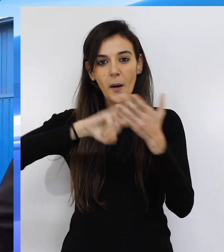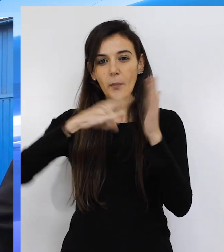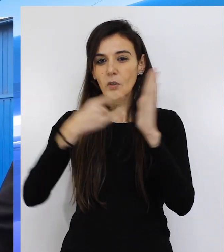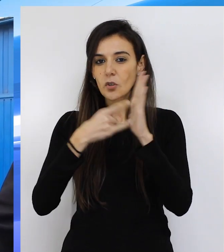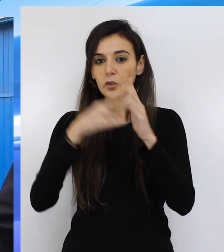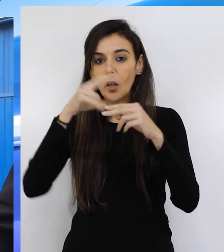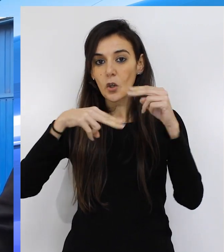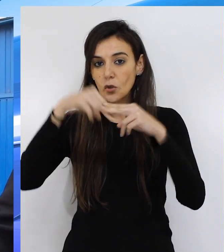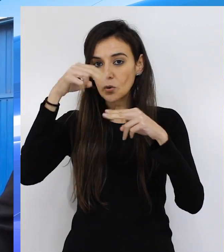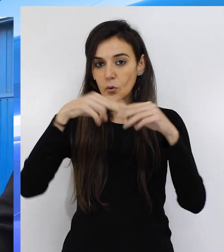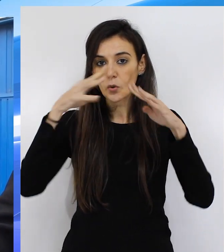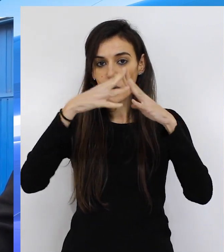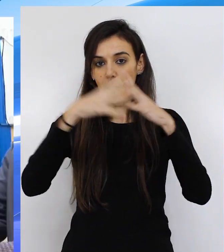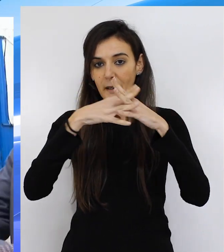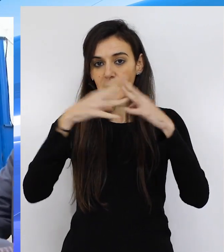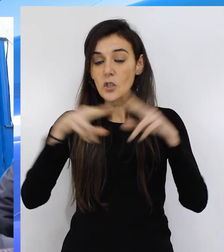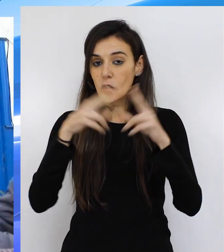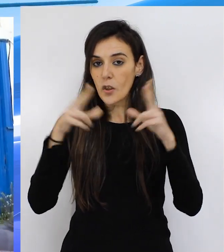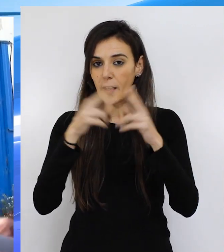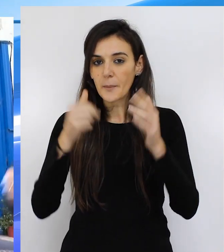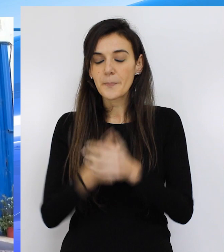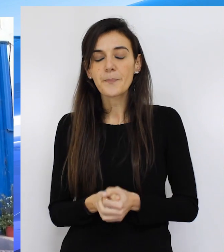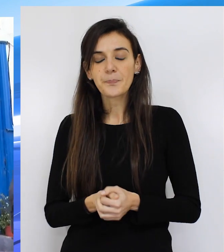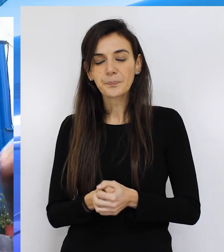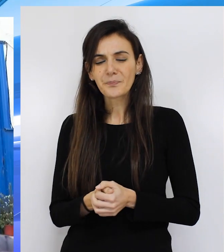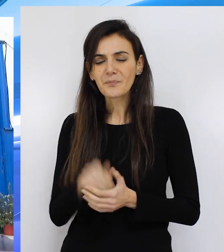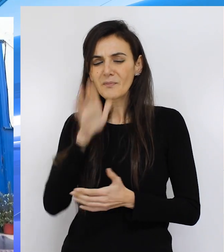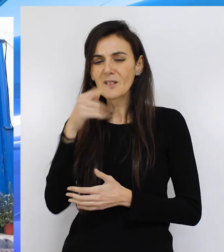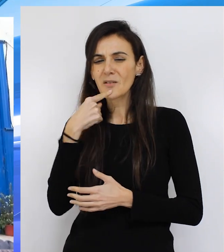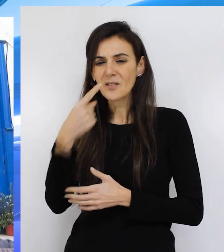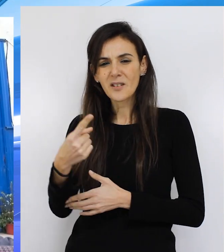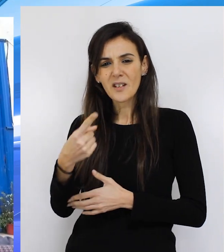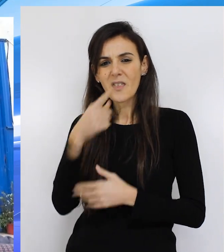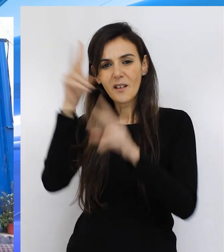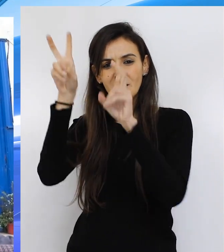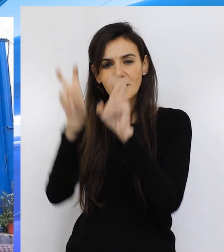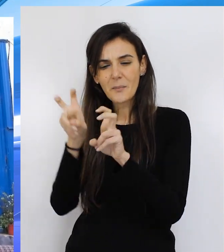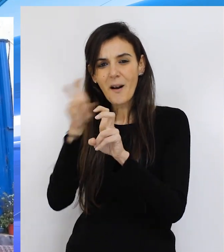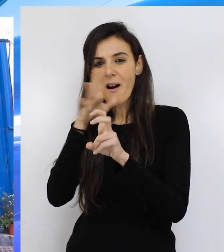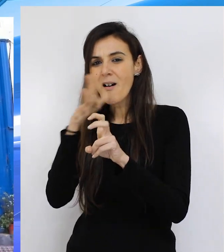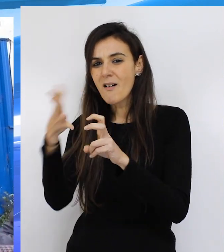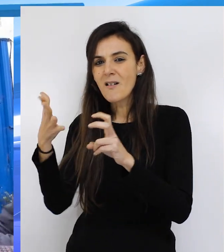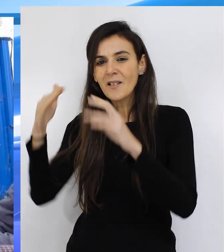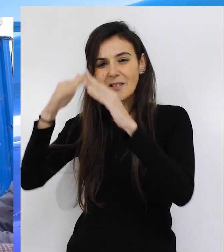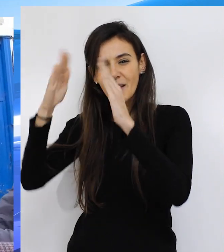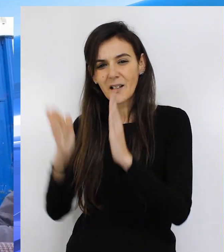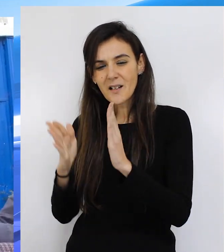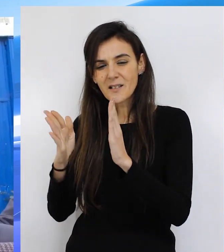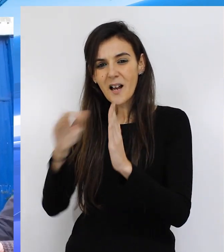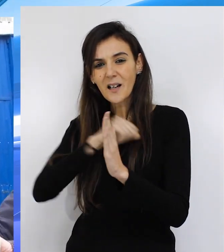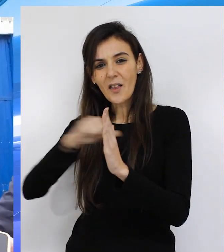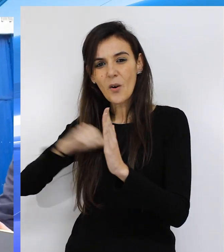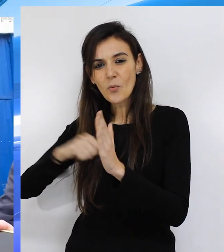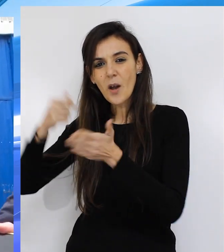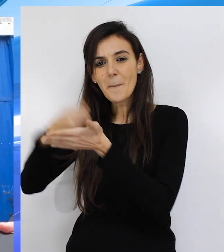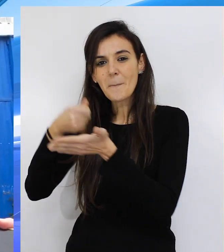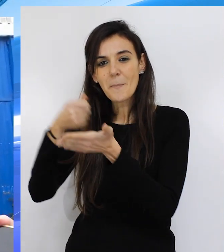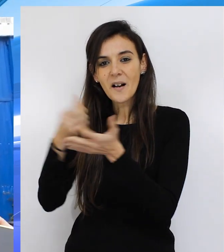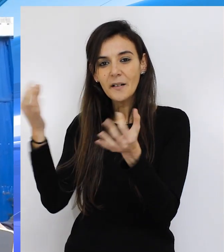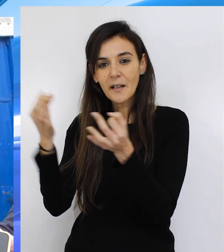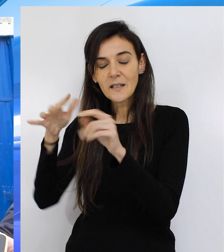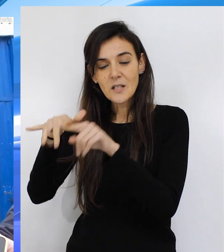proyecto de construcción de un albergue social. Lo han trampado que lo arreglarán el asunto de casa, pagarán